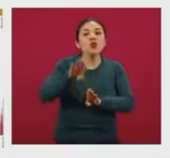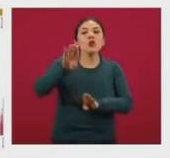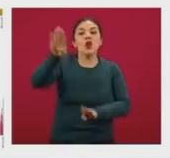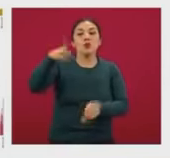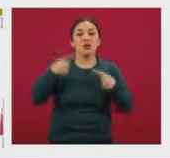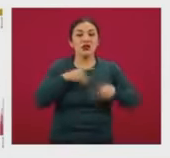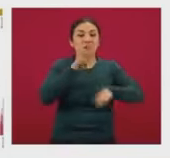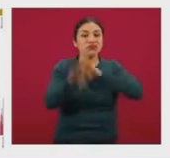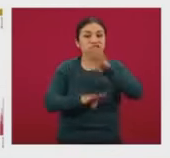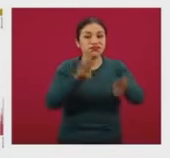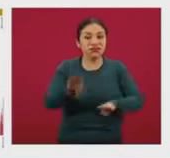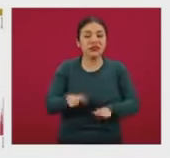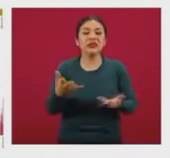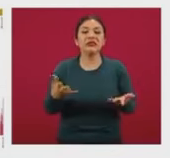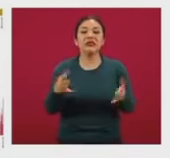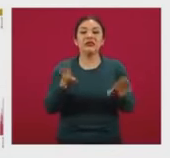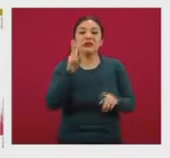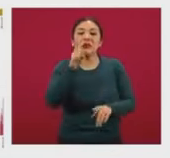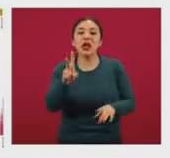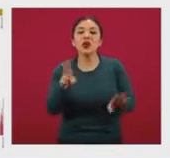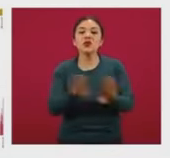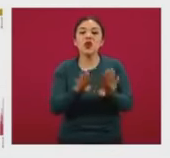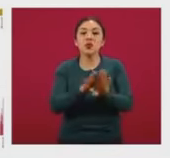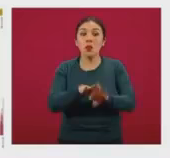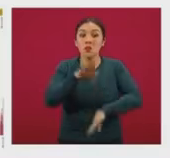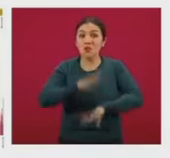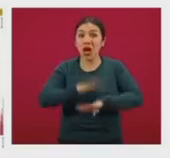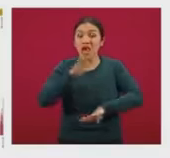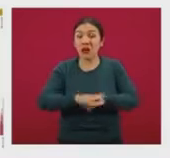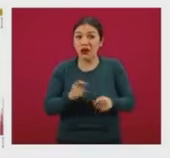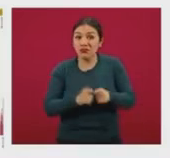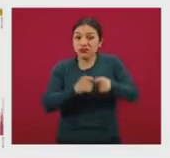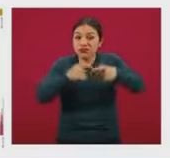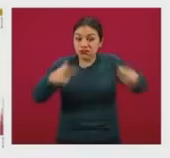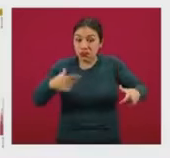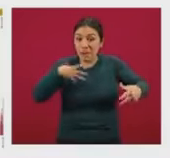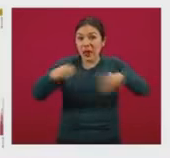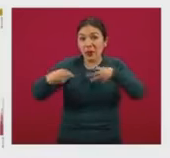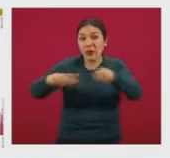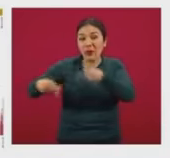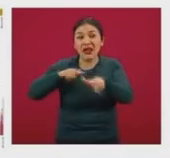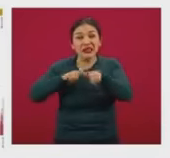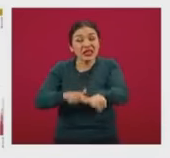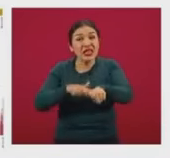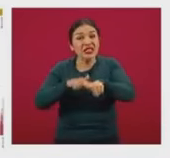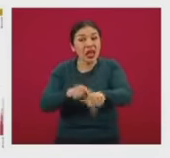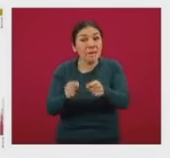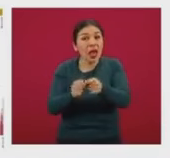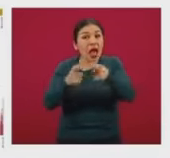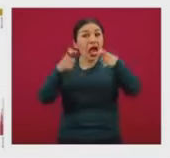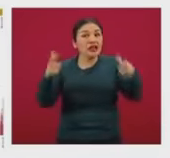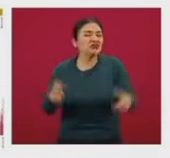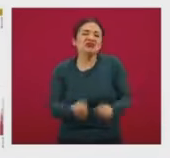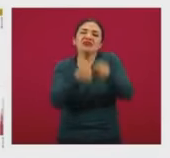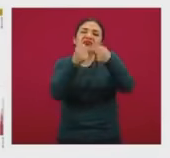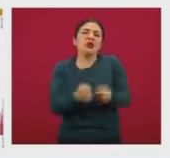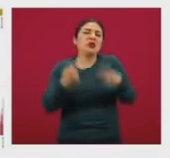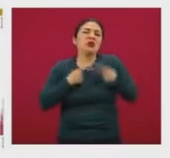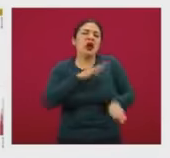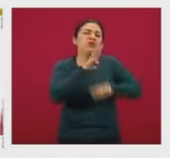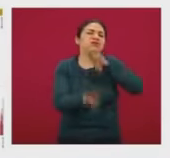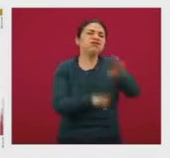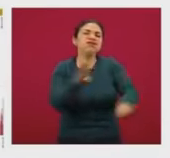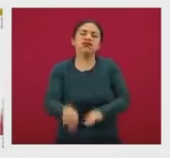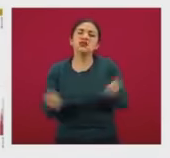defunciones, decíamos que en la medida que la magnitud y la transmisión y los casos continúan incrementándose, de seguro las defunciones también